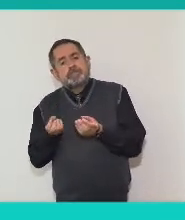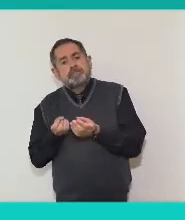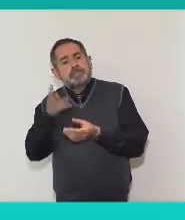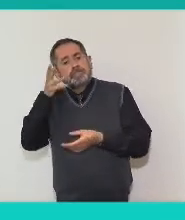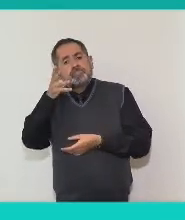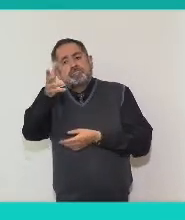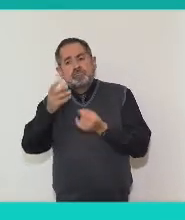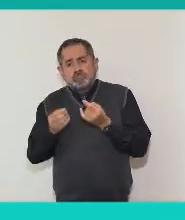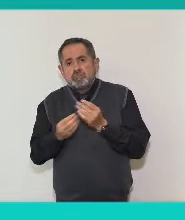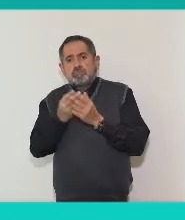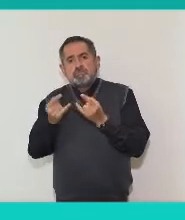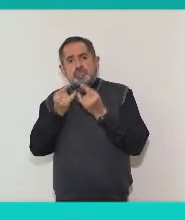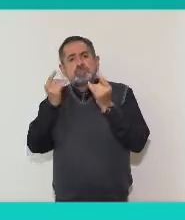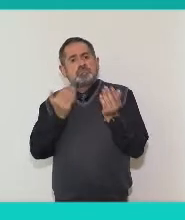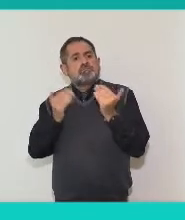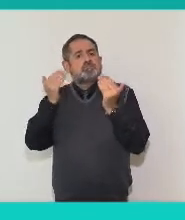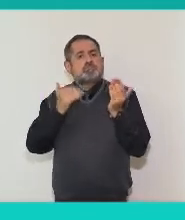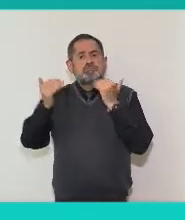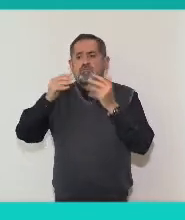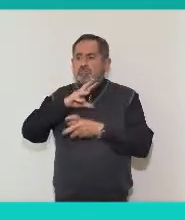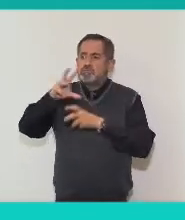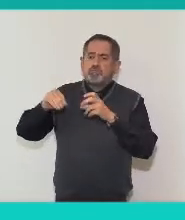¿Qué la